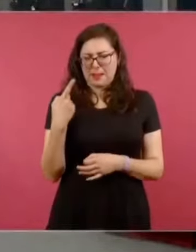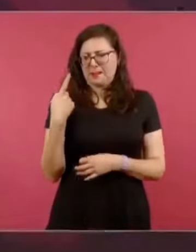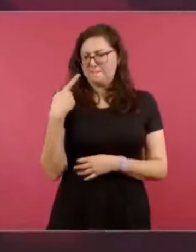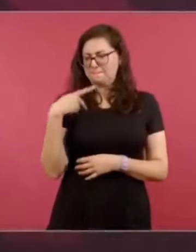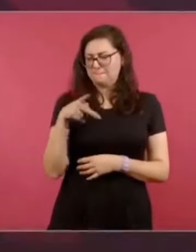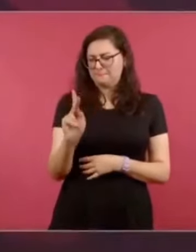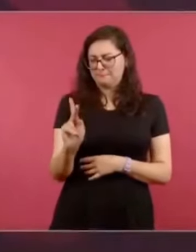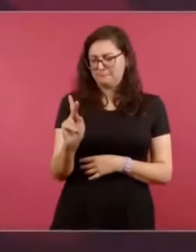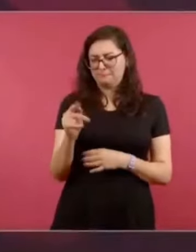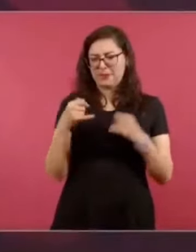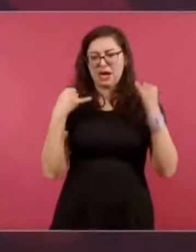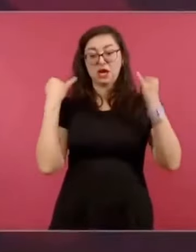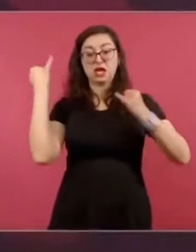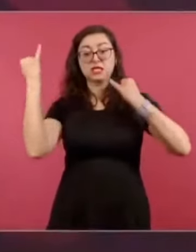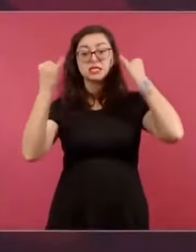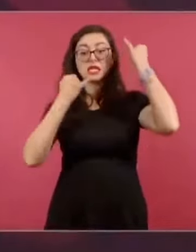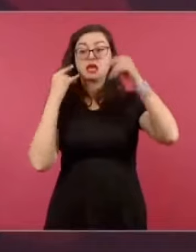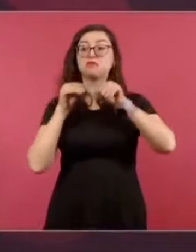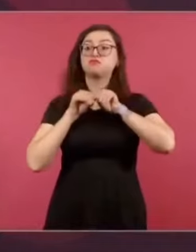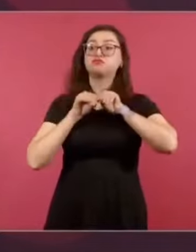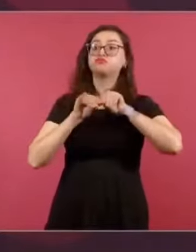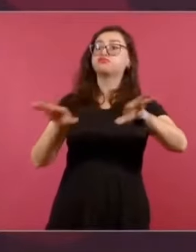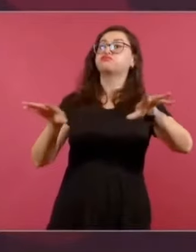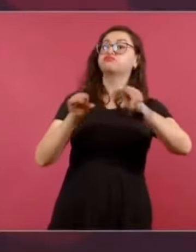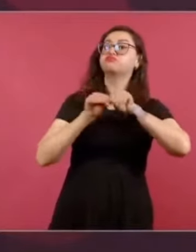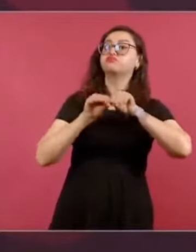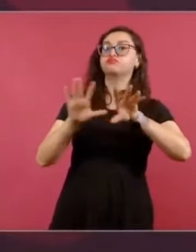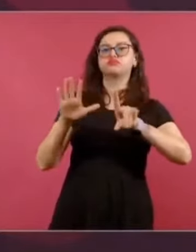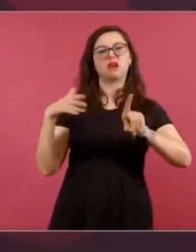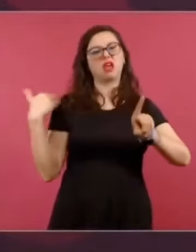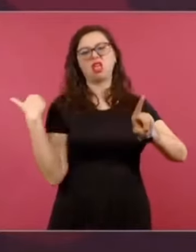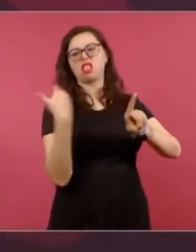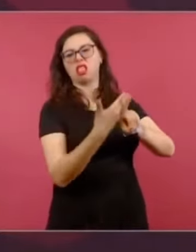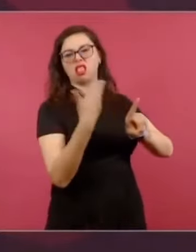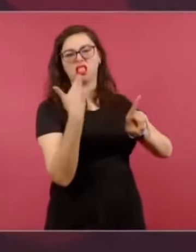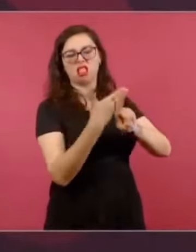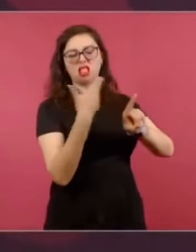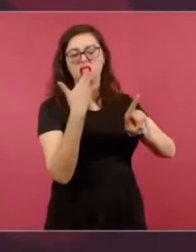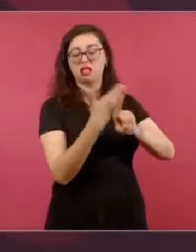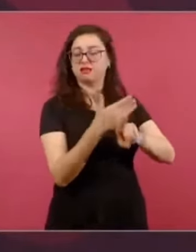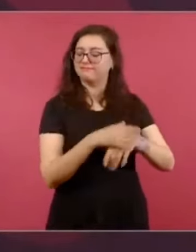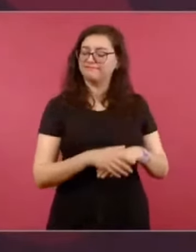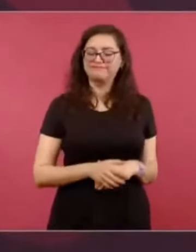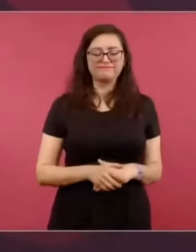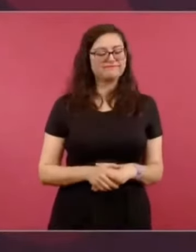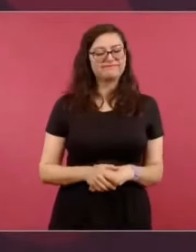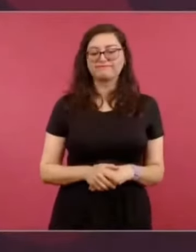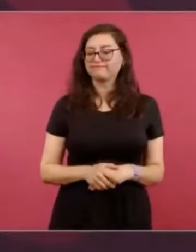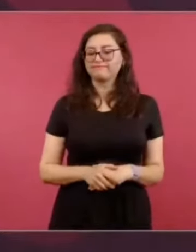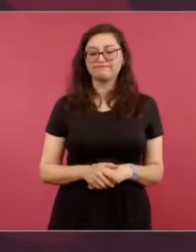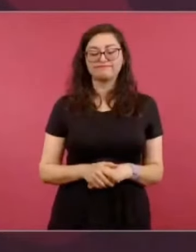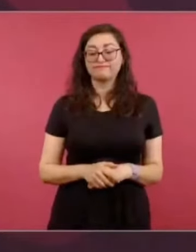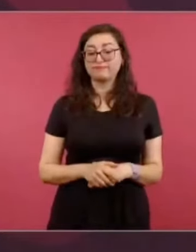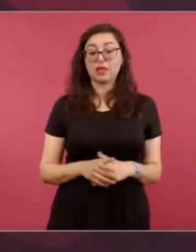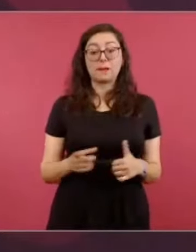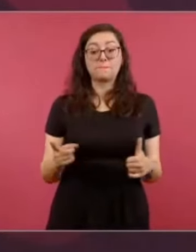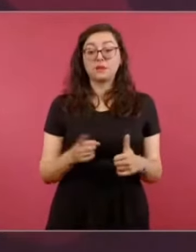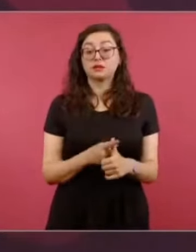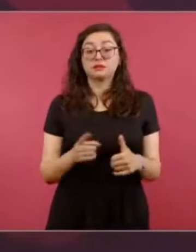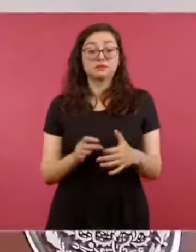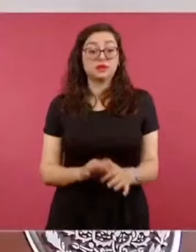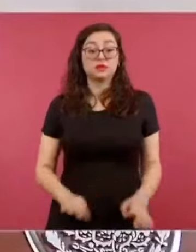Yo creo que lo principal en todos estos casos es la opinión de la gente,